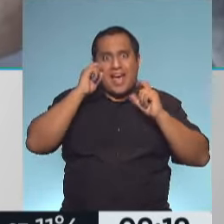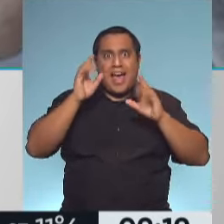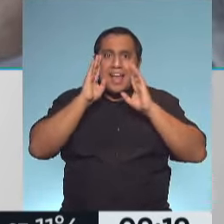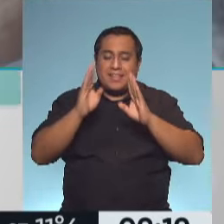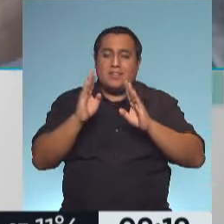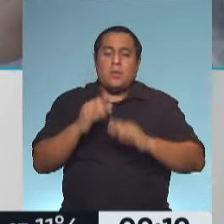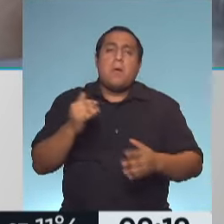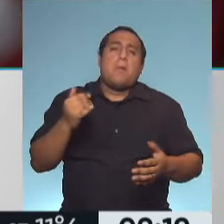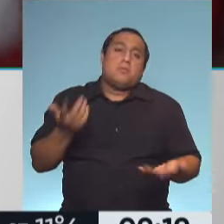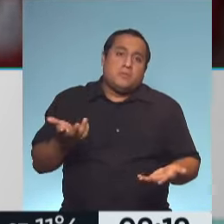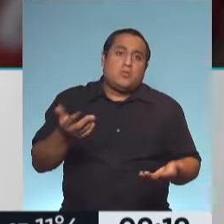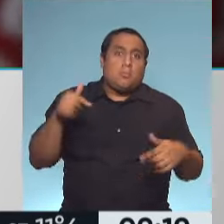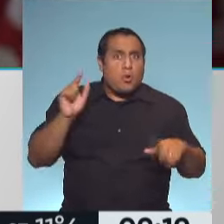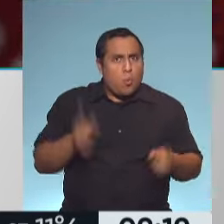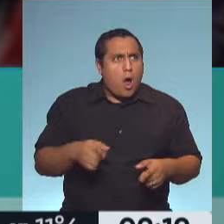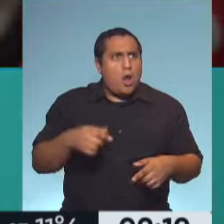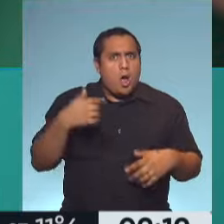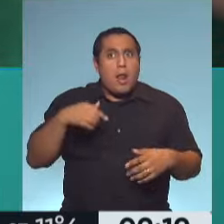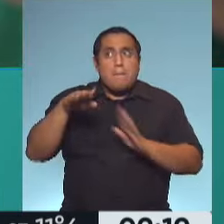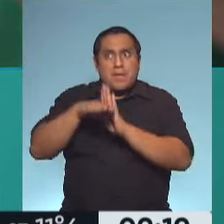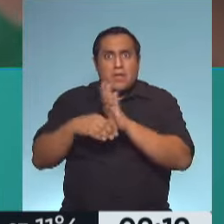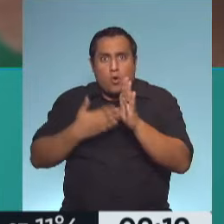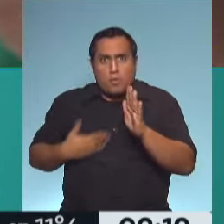pero no es menor ver el impacto positivo de esas medidas.